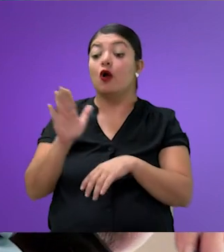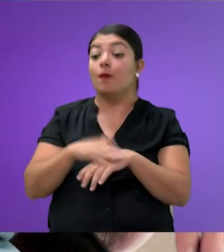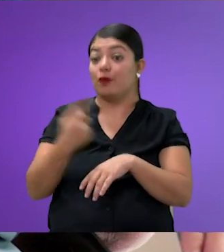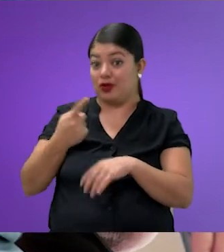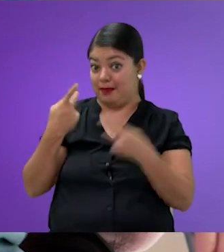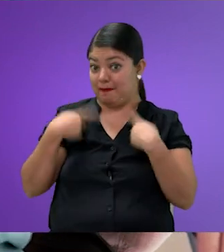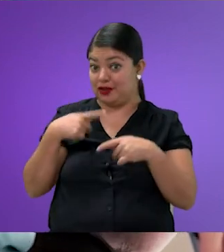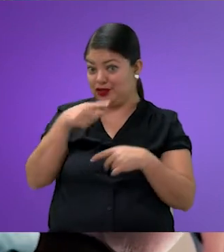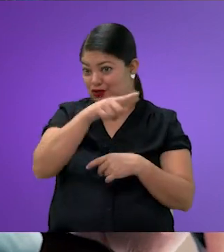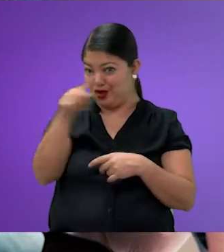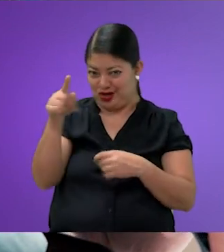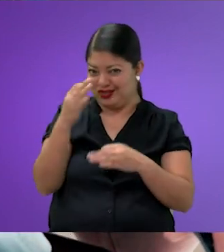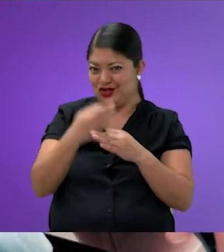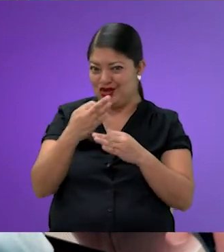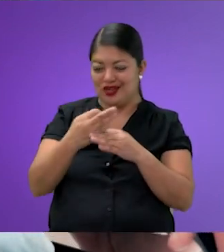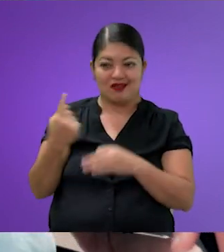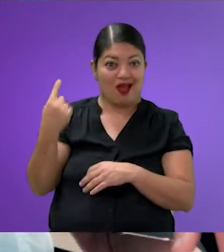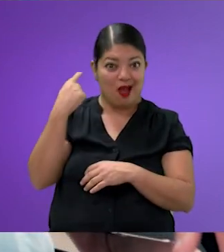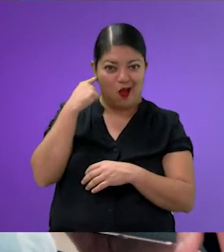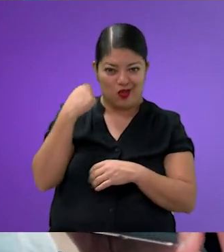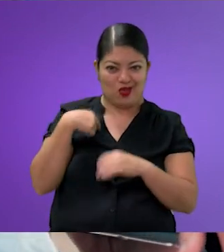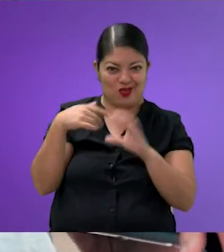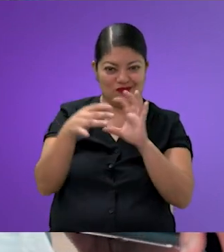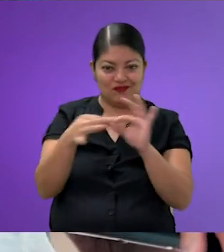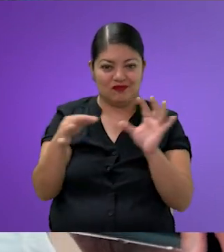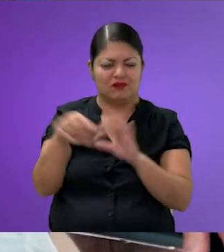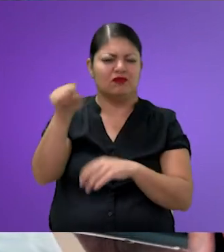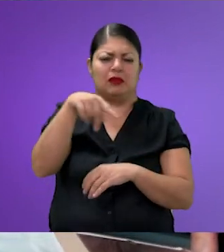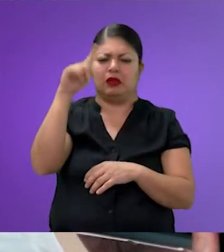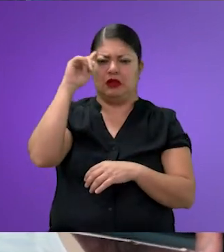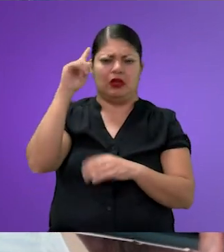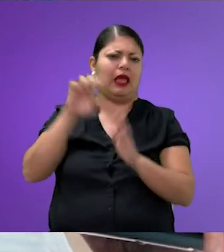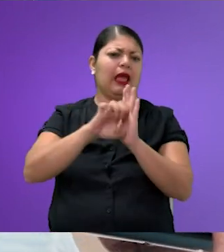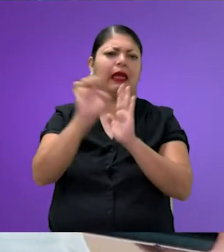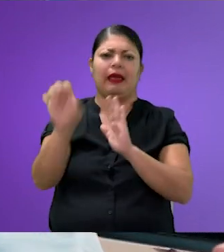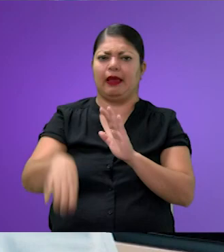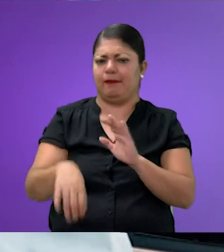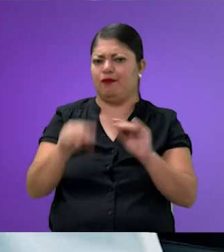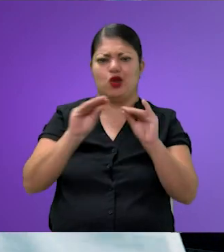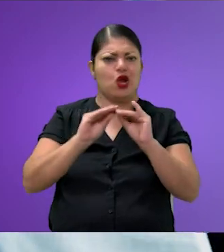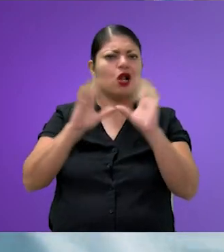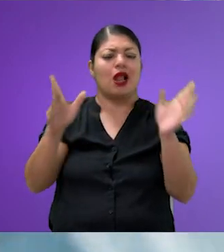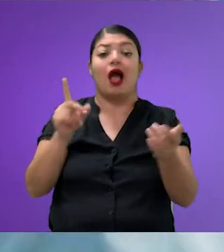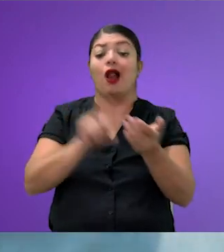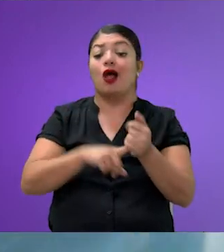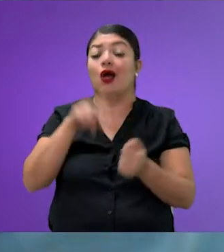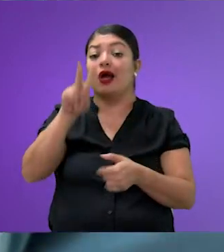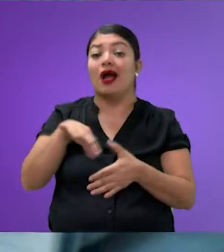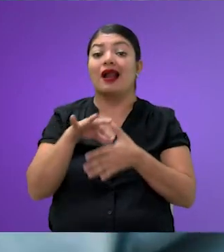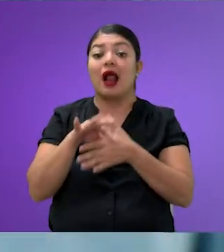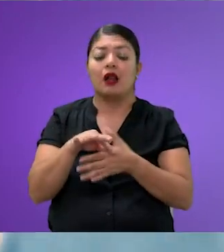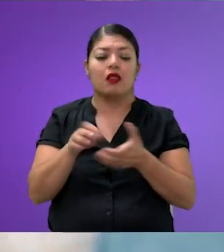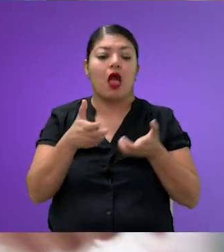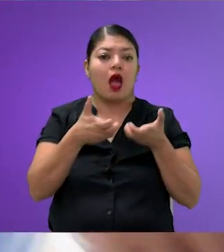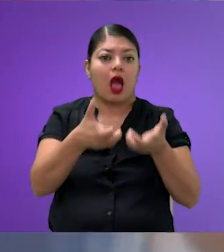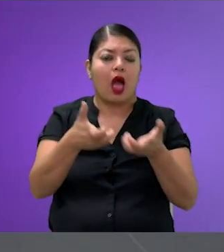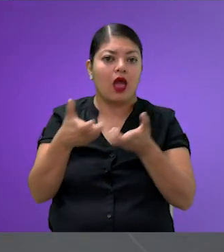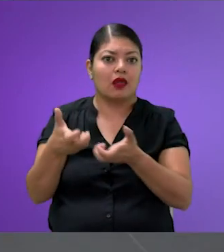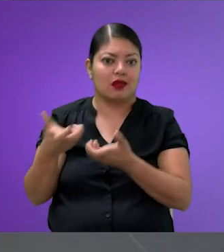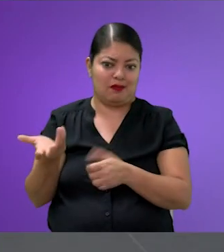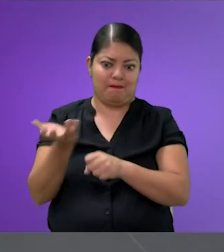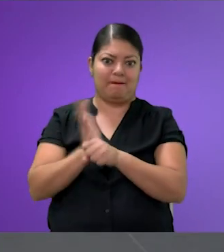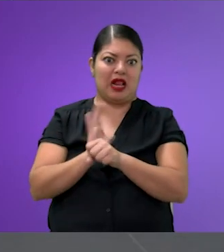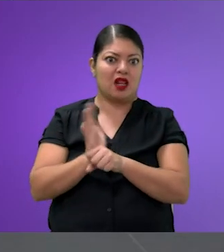se pueden dar un ejemplo muy claro si no lo han visto uno a uno, ¿no? En la realidad, en la calle, con estas películas, pues,